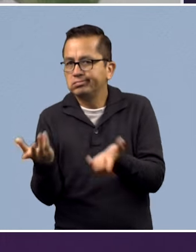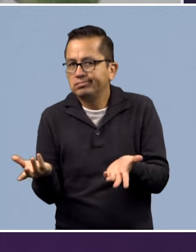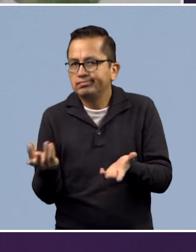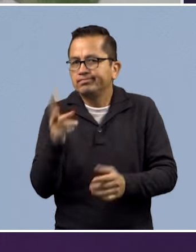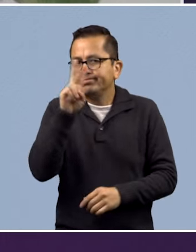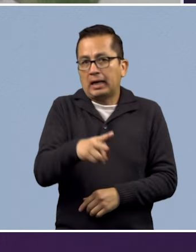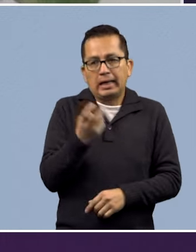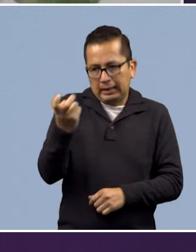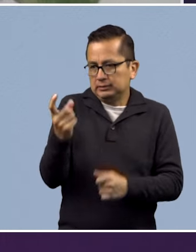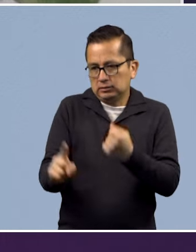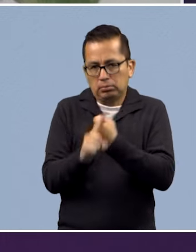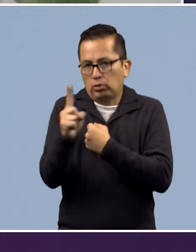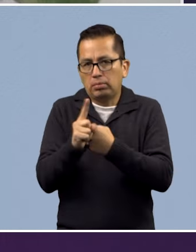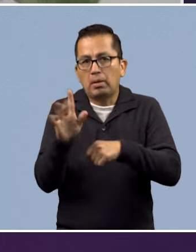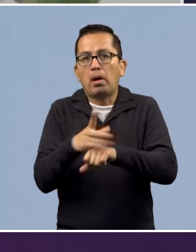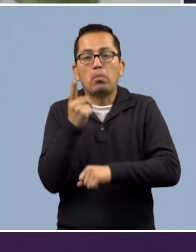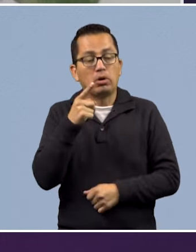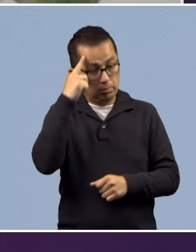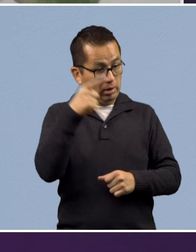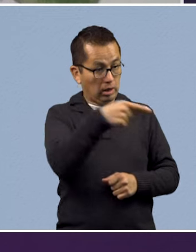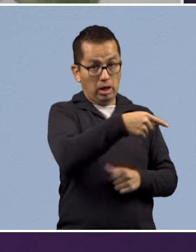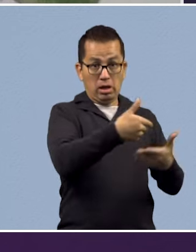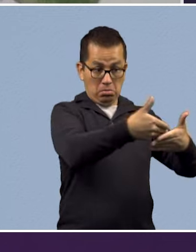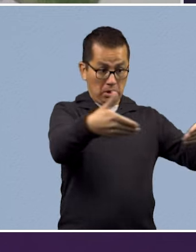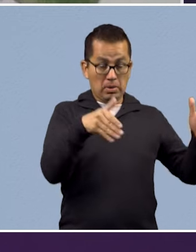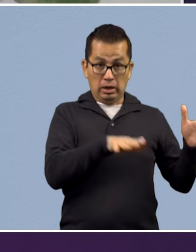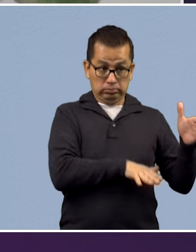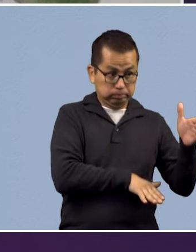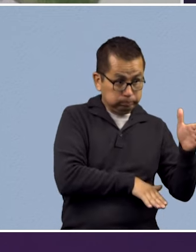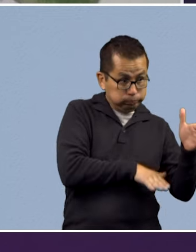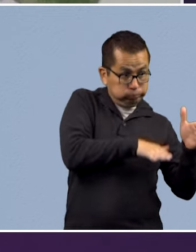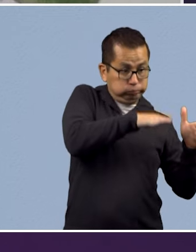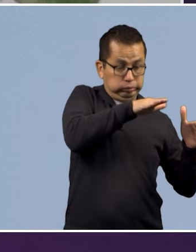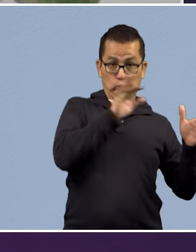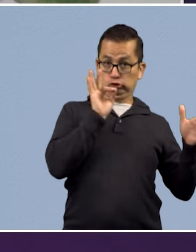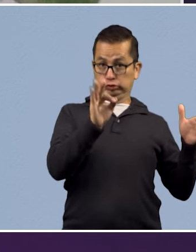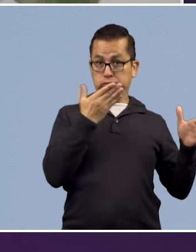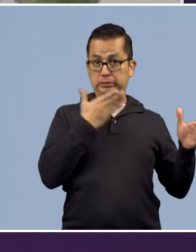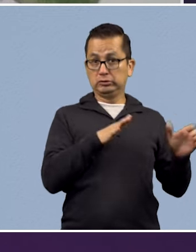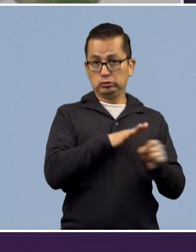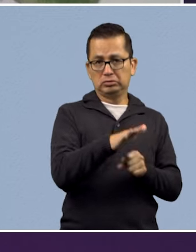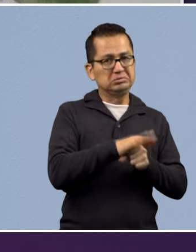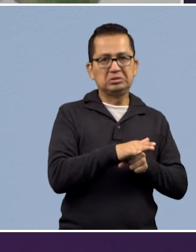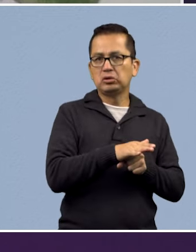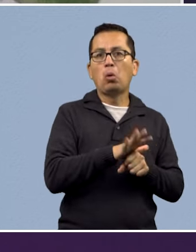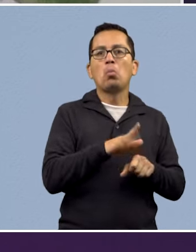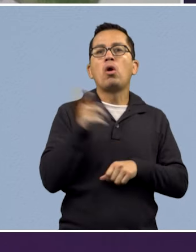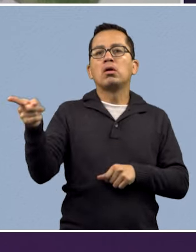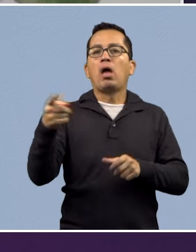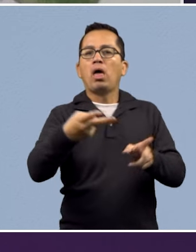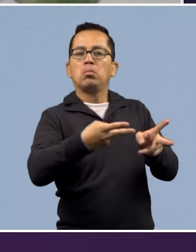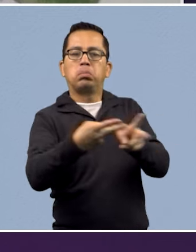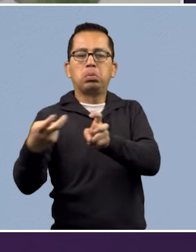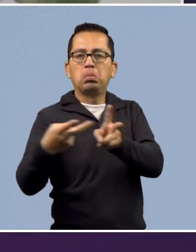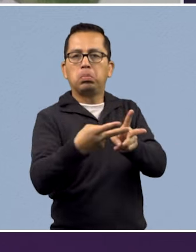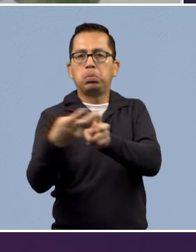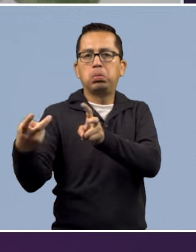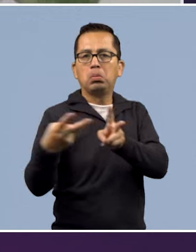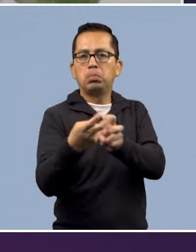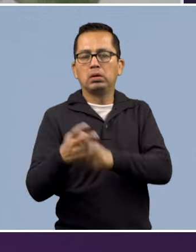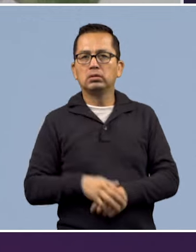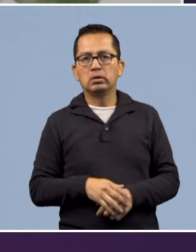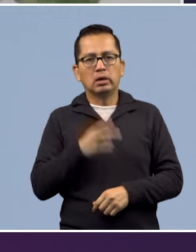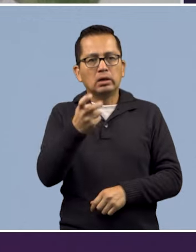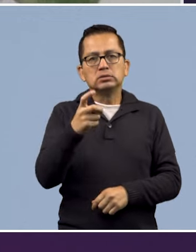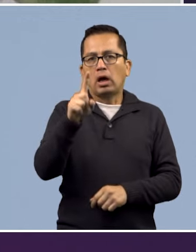tendría que estar llegando a las presas, pues no está llegando porque está siendo captada aguas arriba de las presas, ¿no? Entonces las corrientes